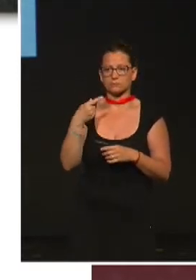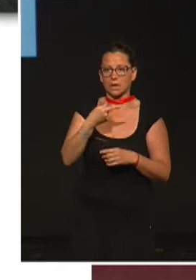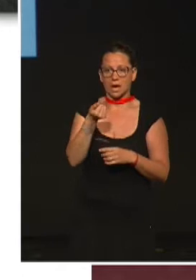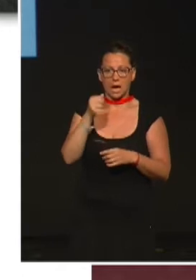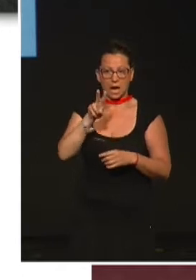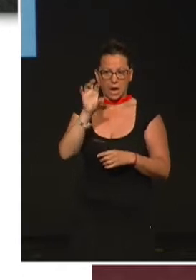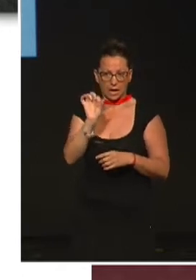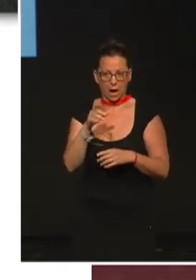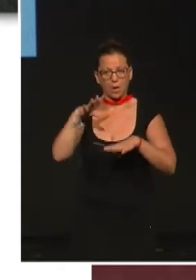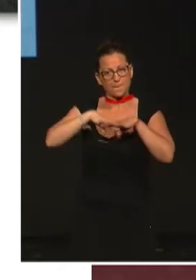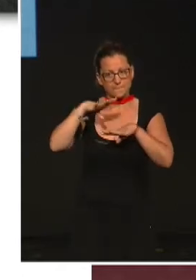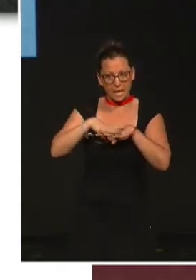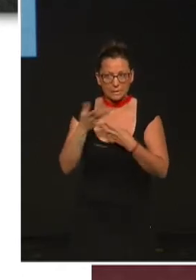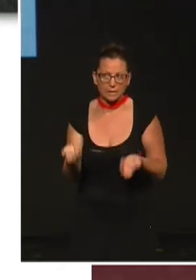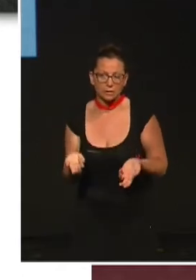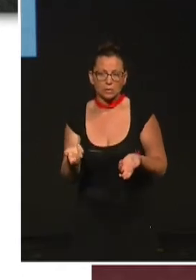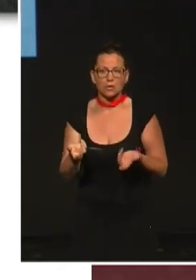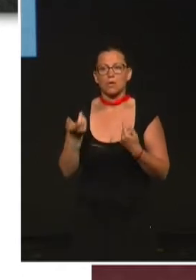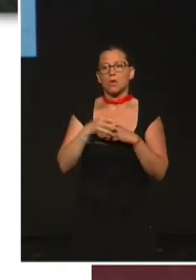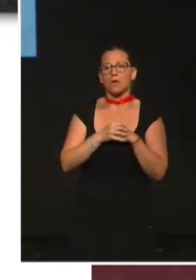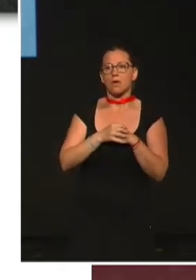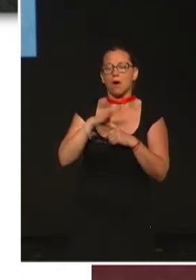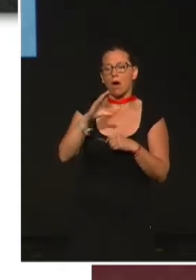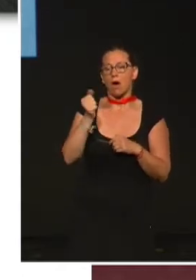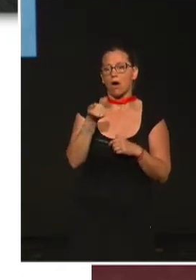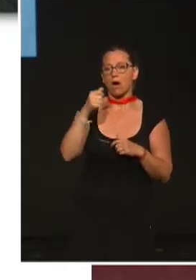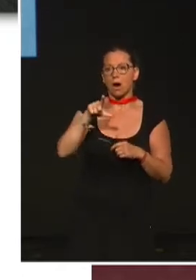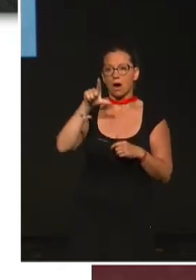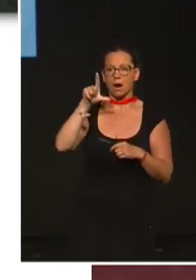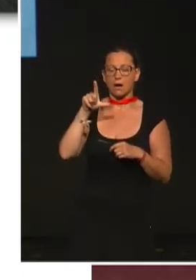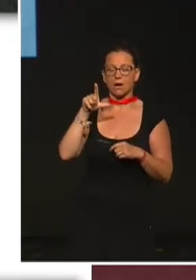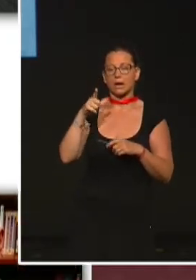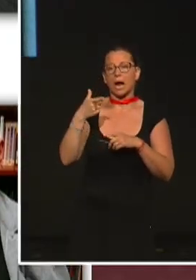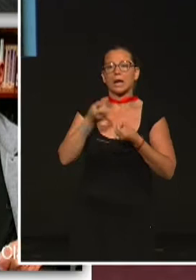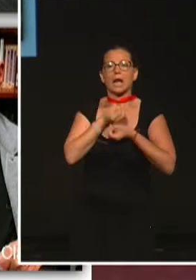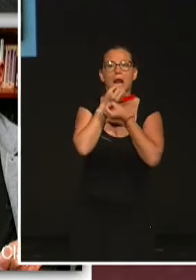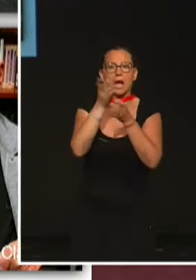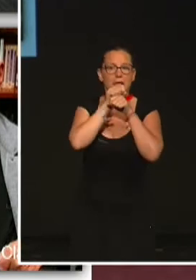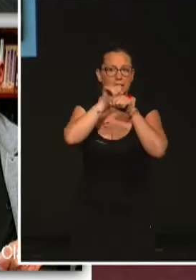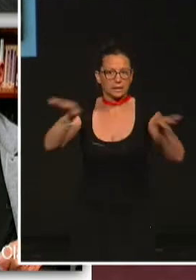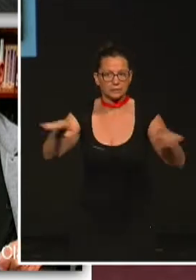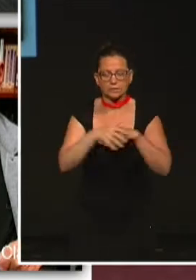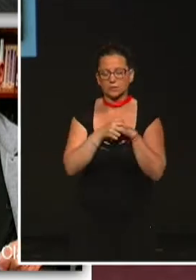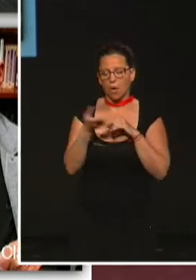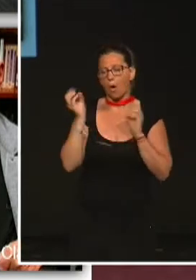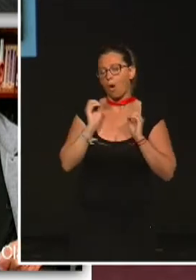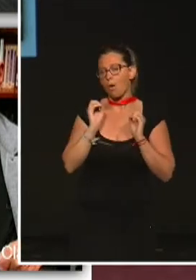matemático. El conocidísimo Carl Sagan, astrofísico y divulgador. O también